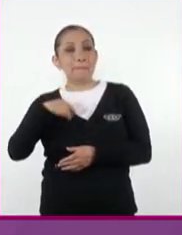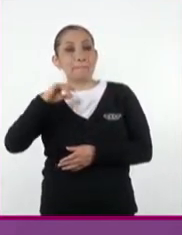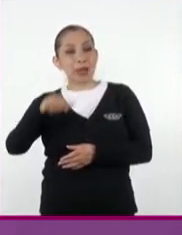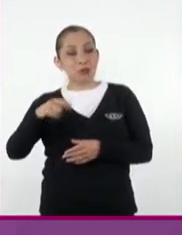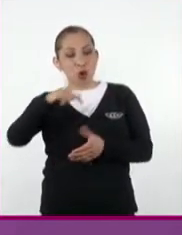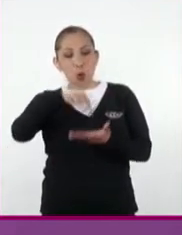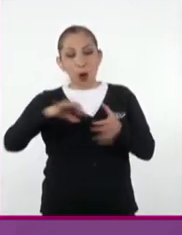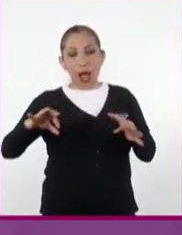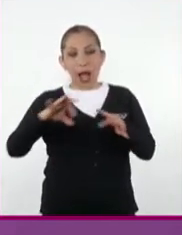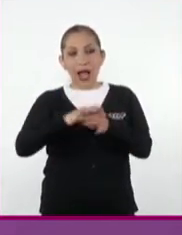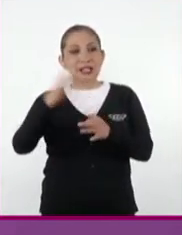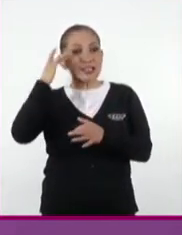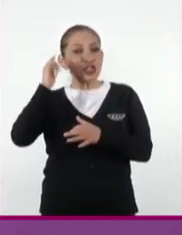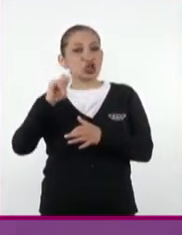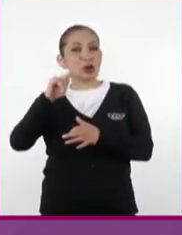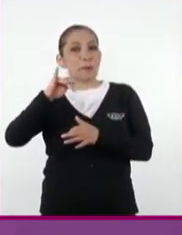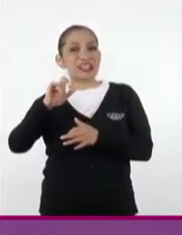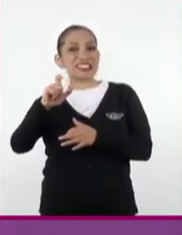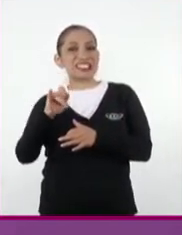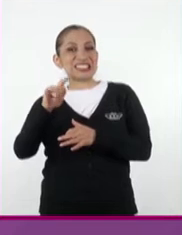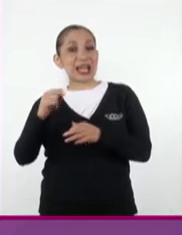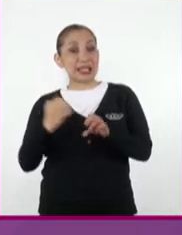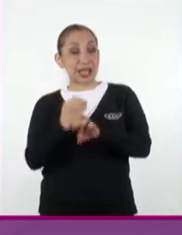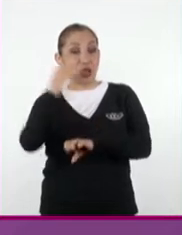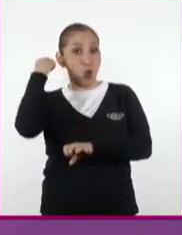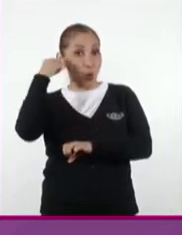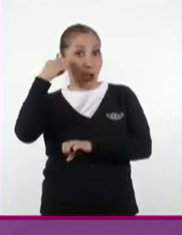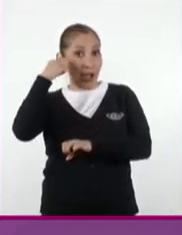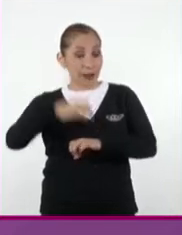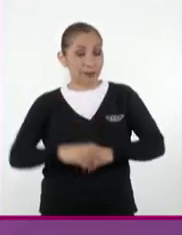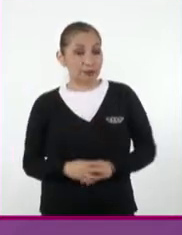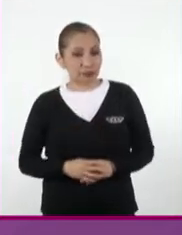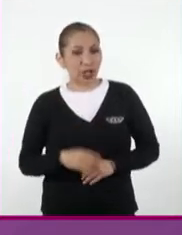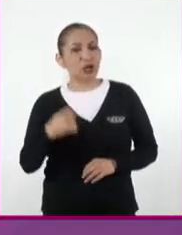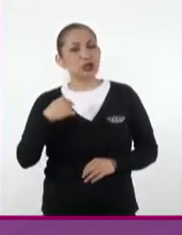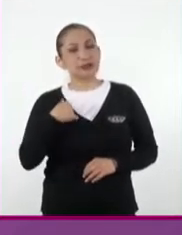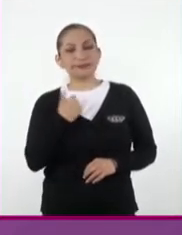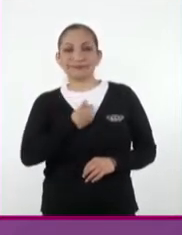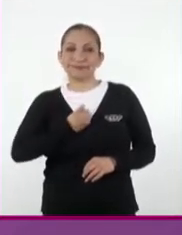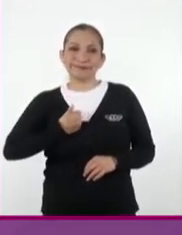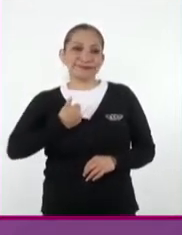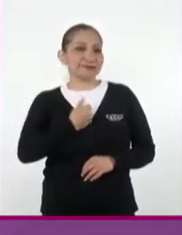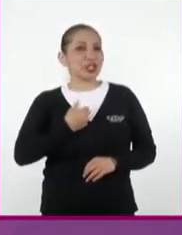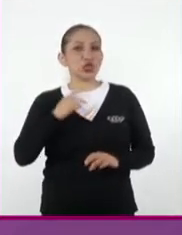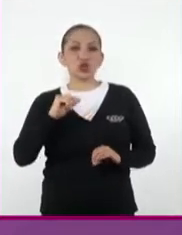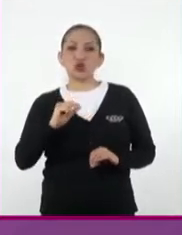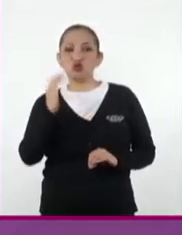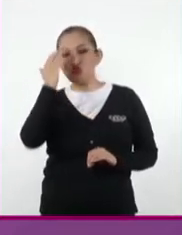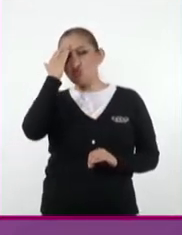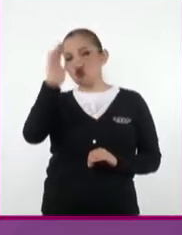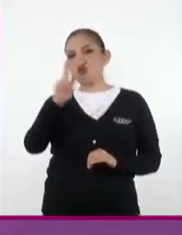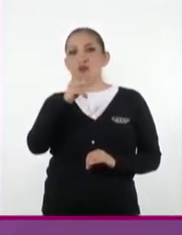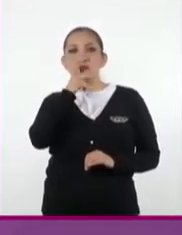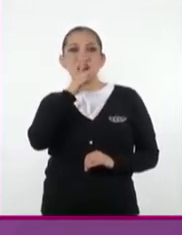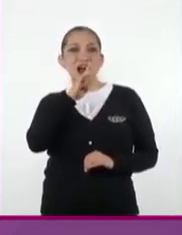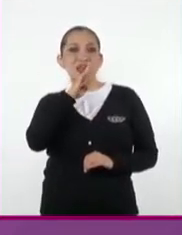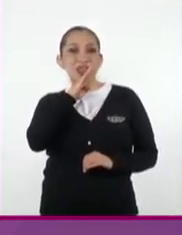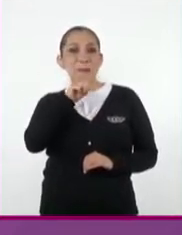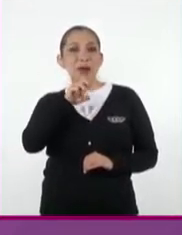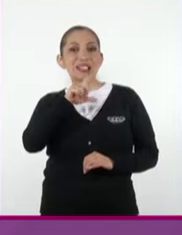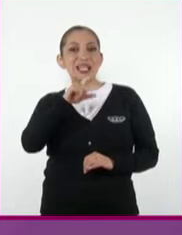jurisdicción de Santo Tomás Ixclán, en el estado de Oaxaca. Tuve la desgracia de no haber conocido a mis padres,